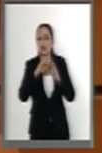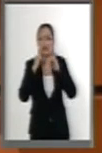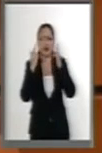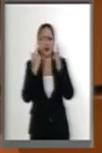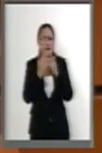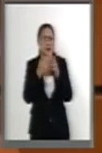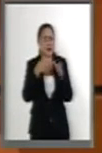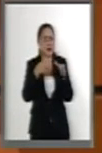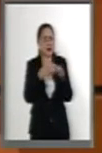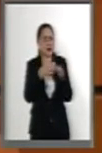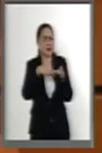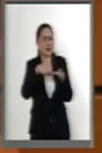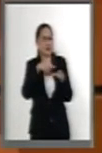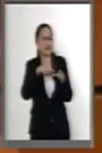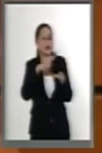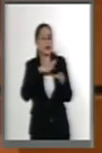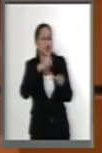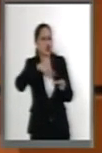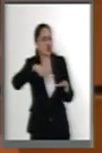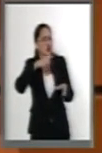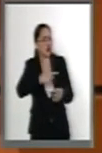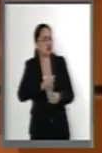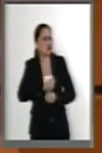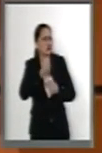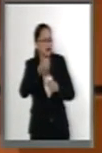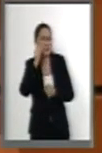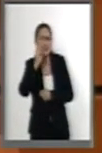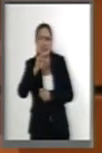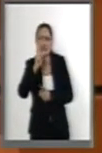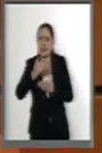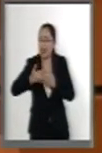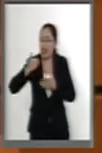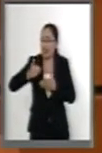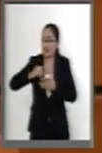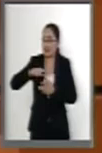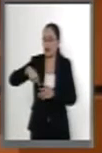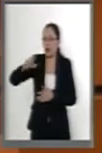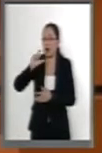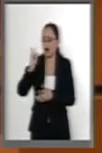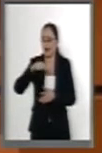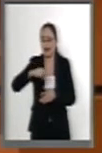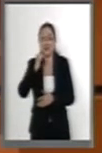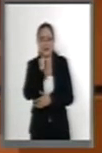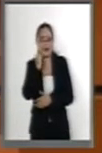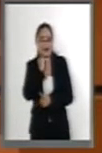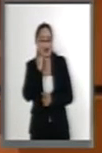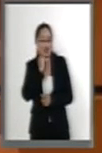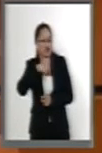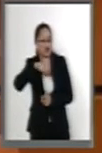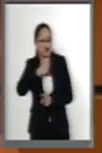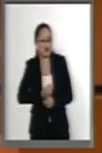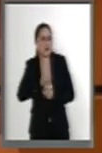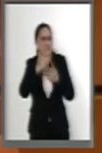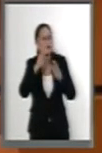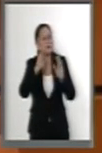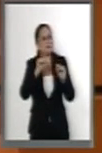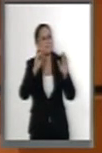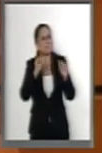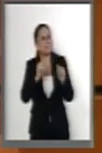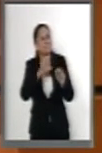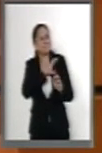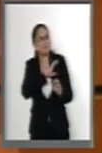en la que todos le expresaron su afecto. Y yo también, a la